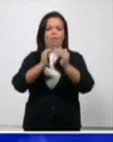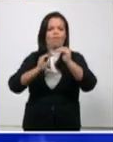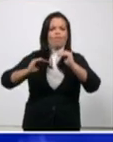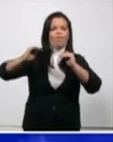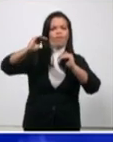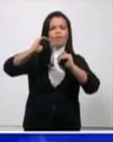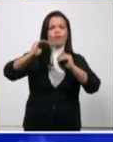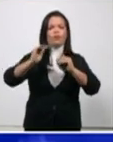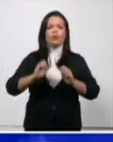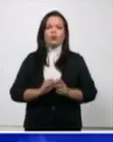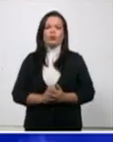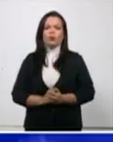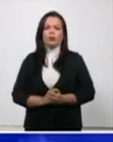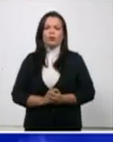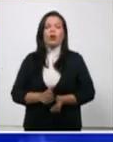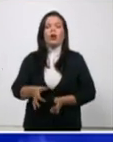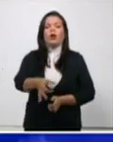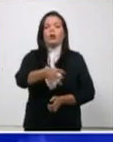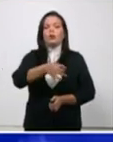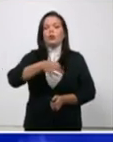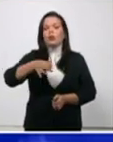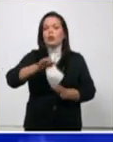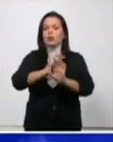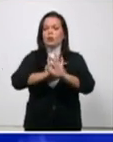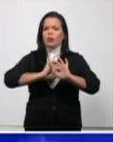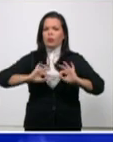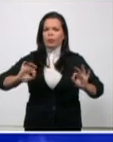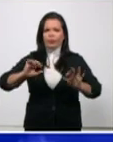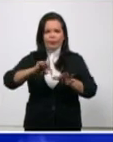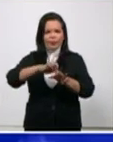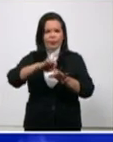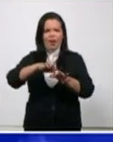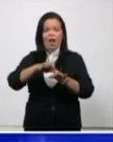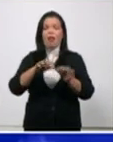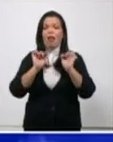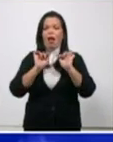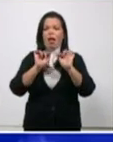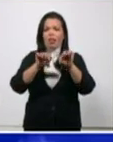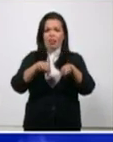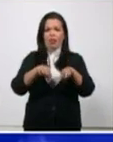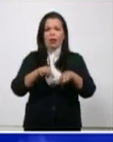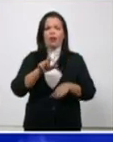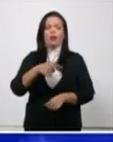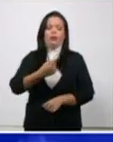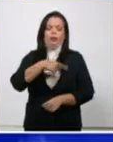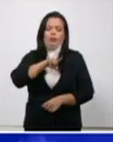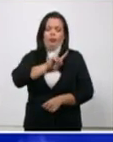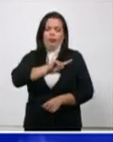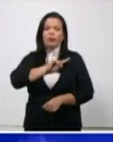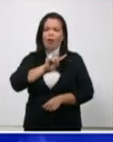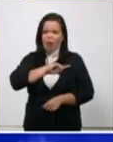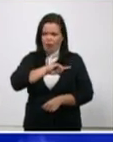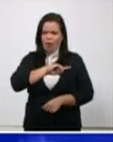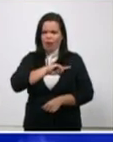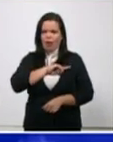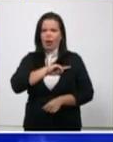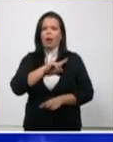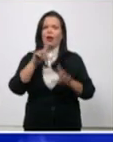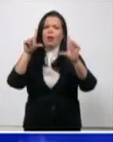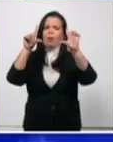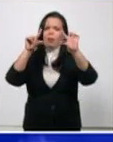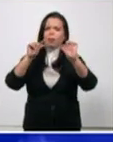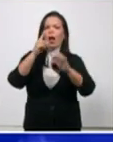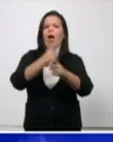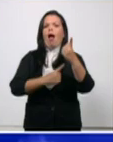y el municipio especial Isla de la Juventud en el en el último día discretamente inferior pero muy